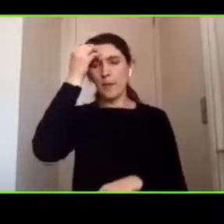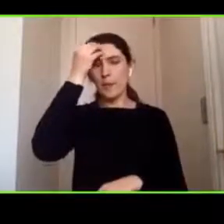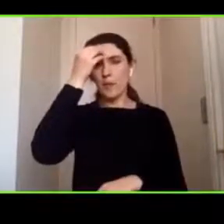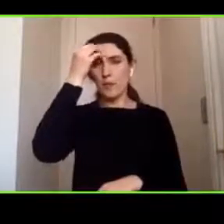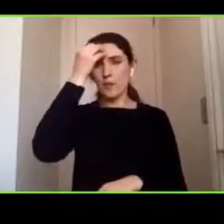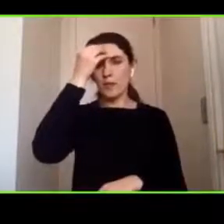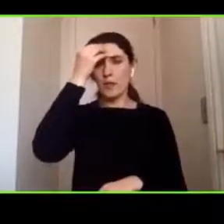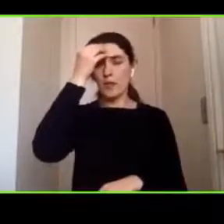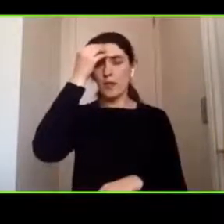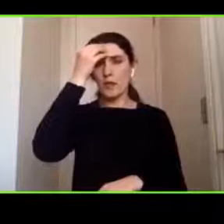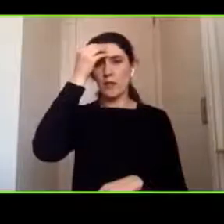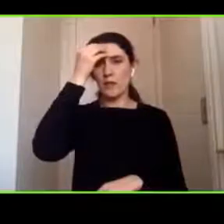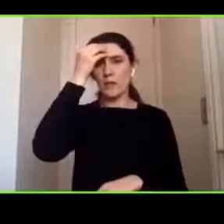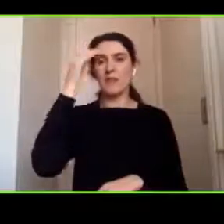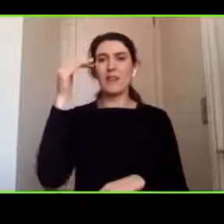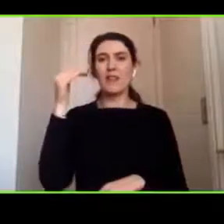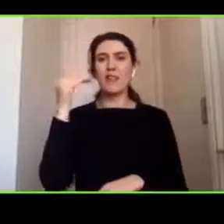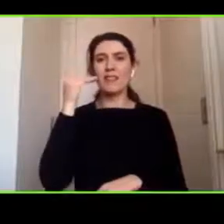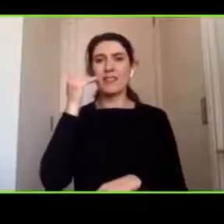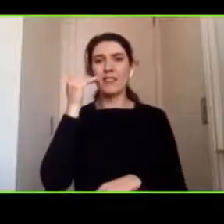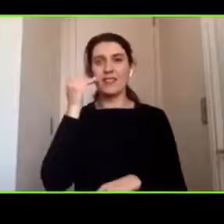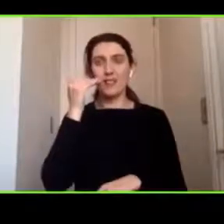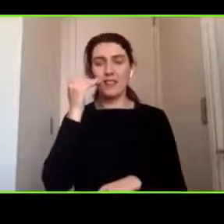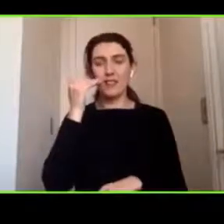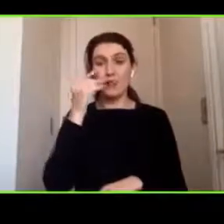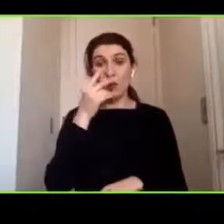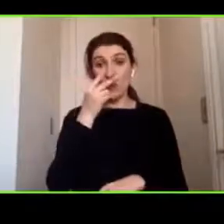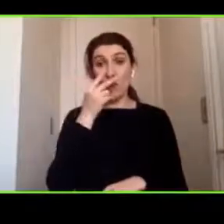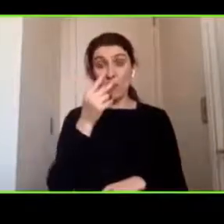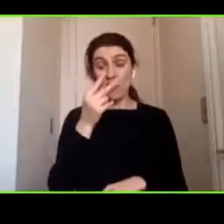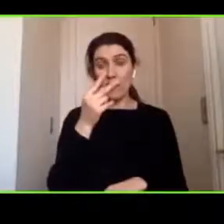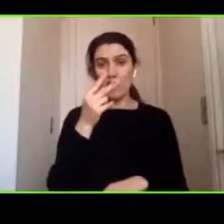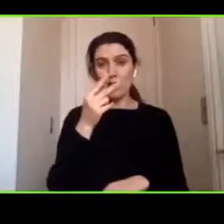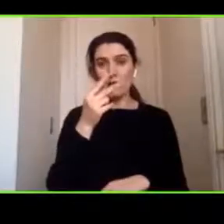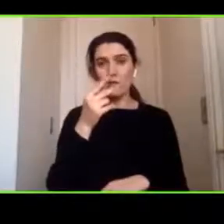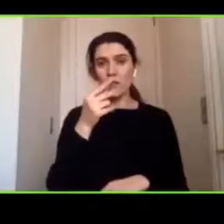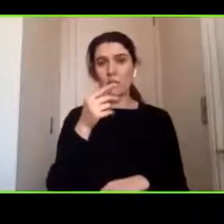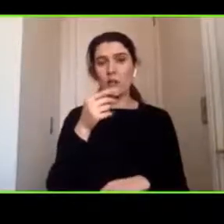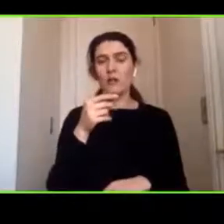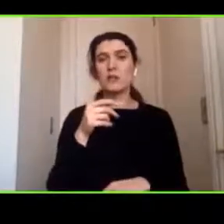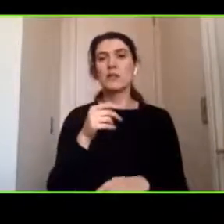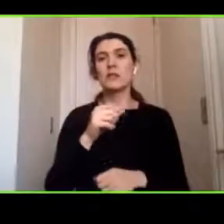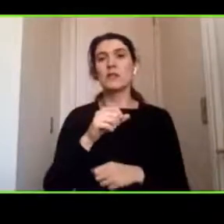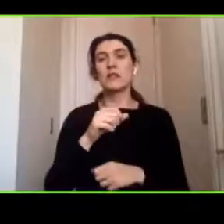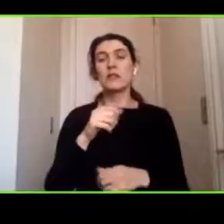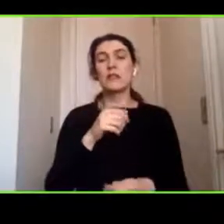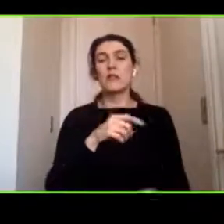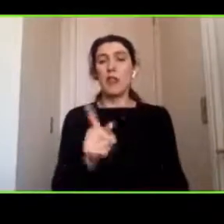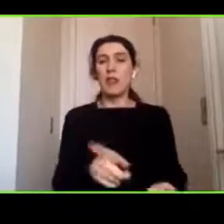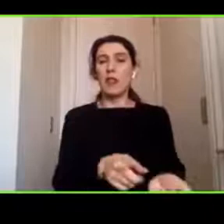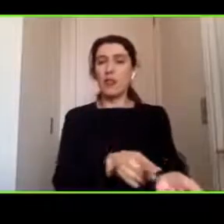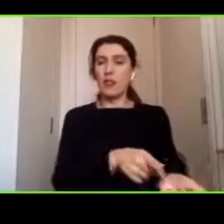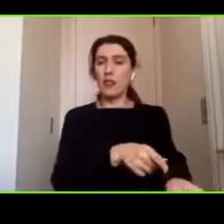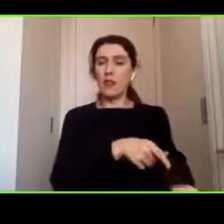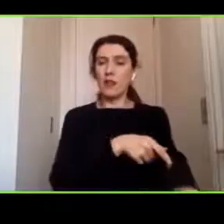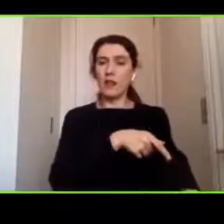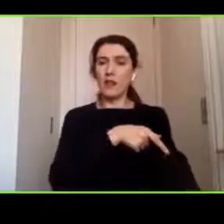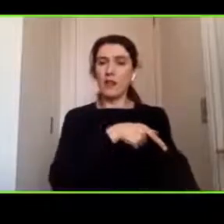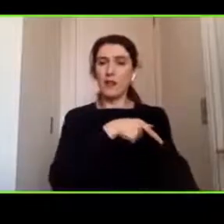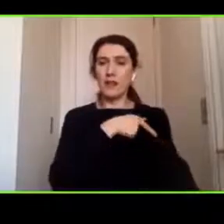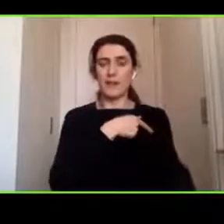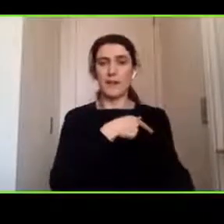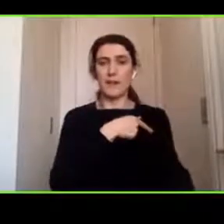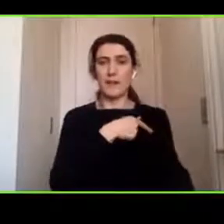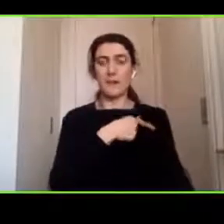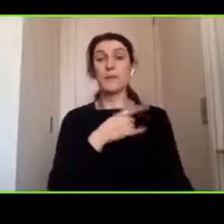y lo podemos ver y seguir en evoluciones bastante largas. Podemos verlo a nivel de